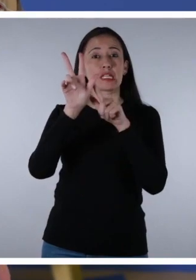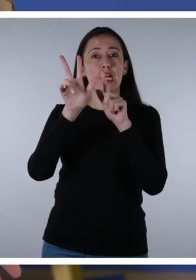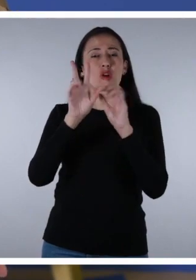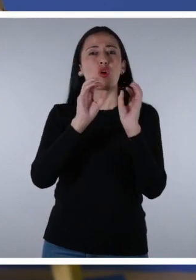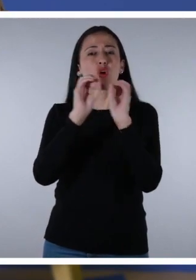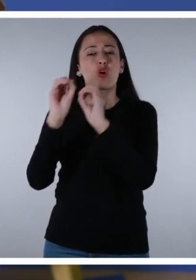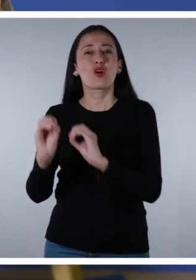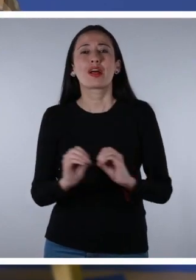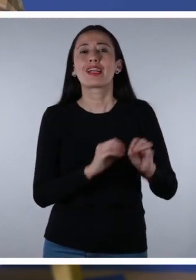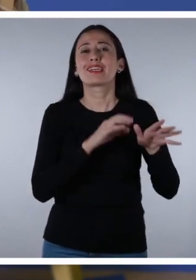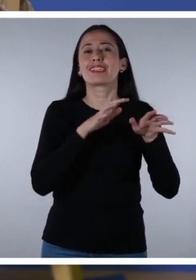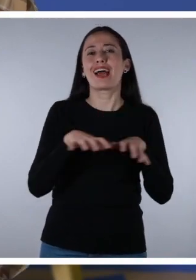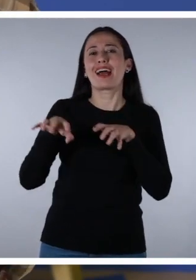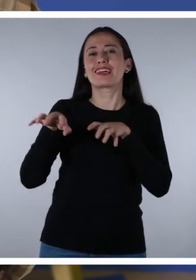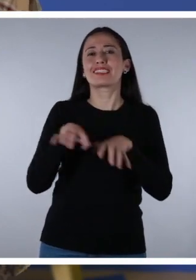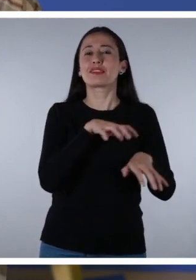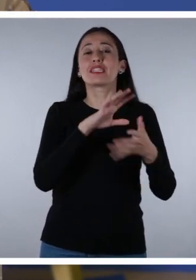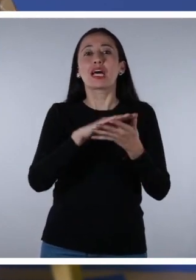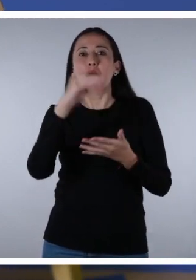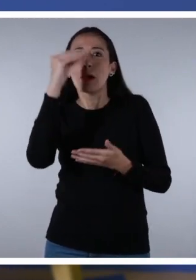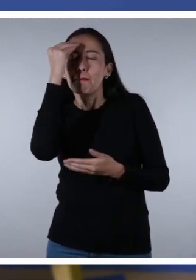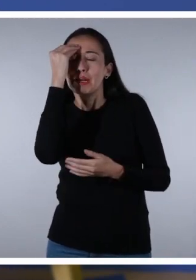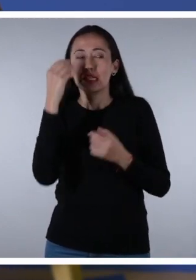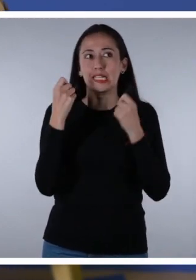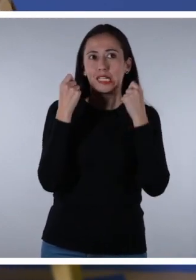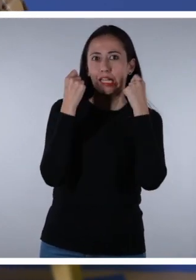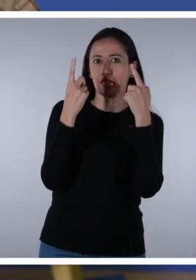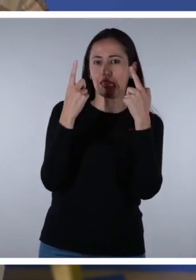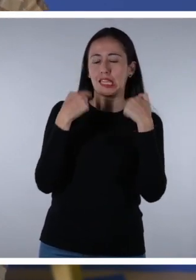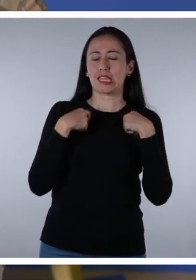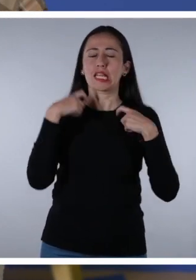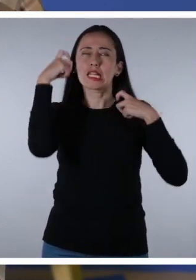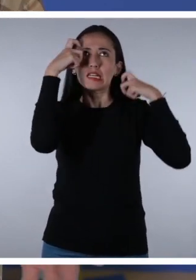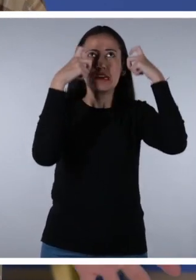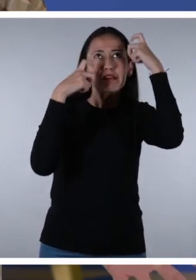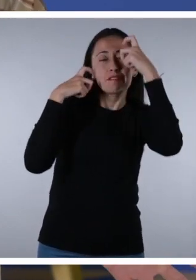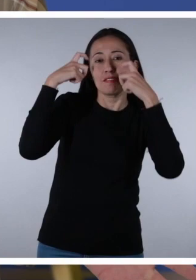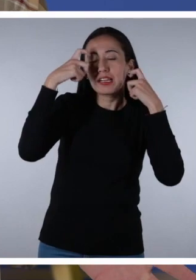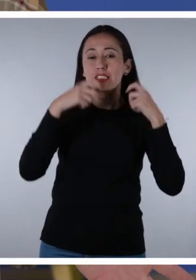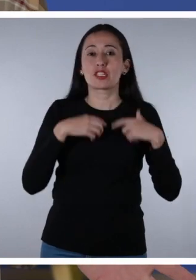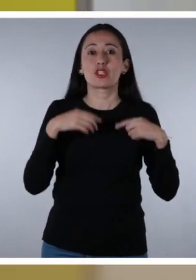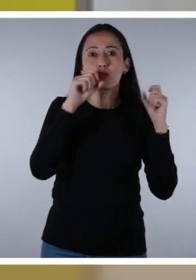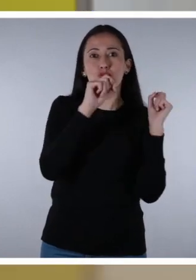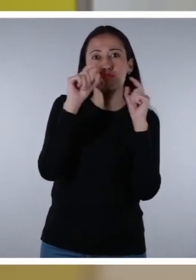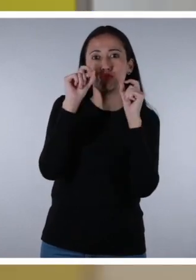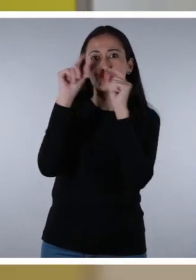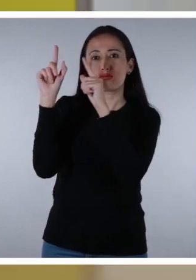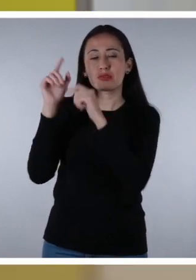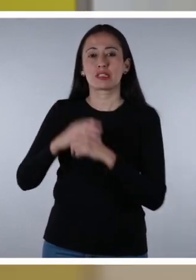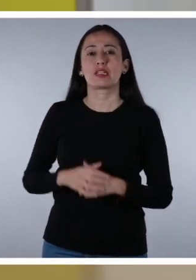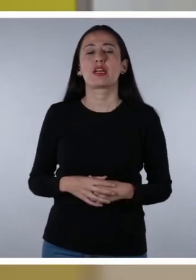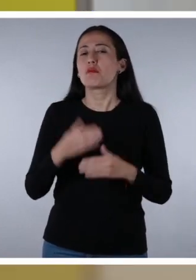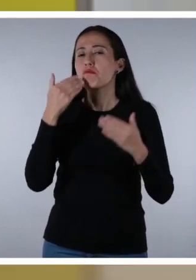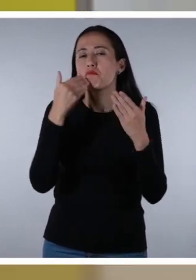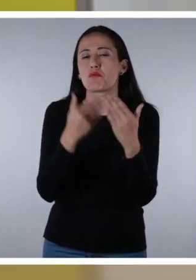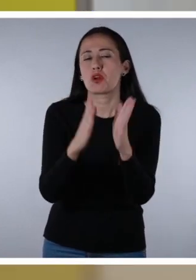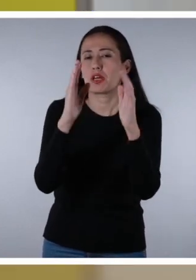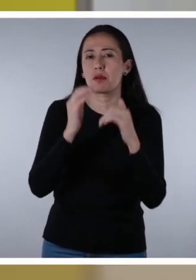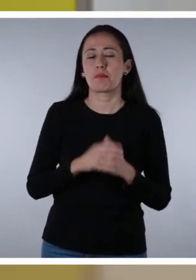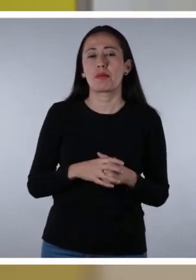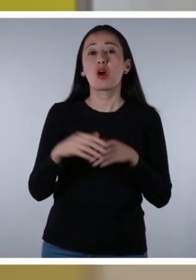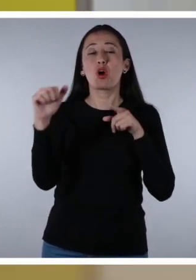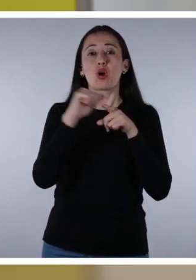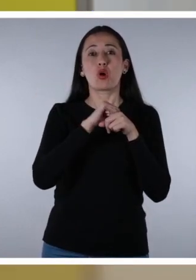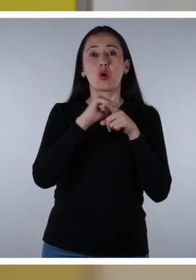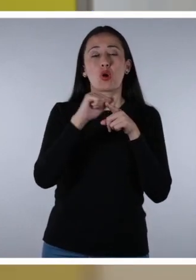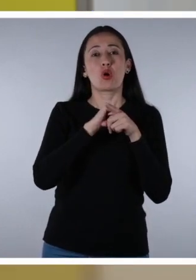organiza actividades que les permitan aprender, entender y reflexionar sobre movilidad humana. Por ejemplo, vamos a poner en práctica